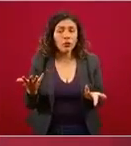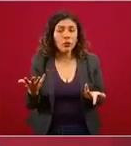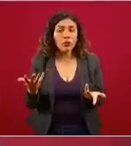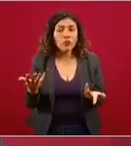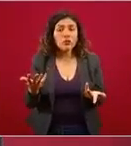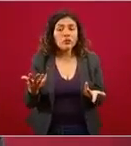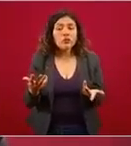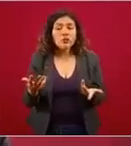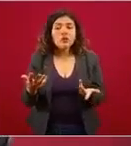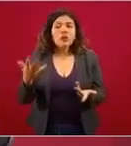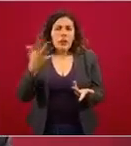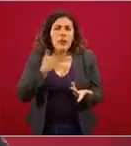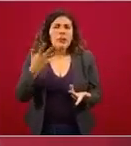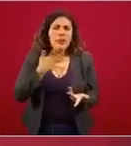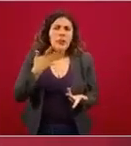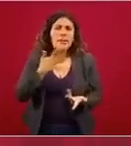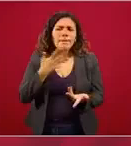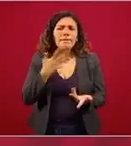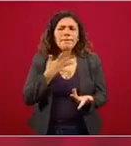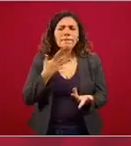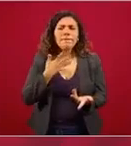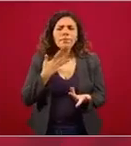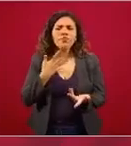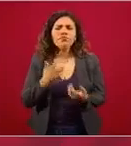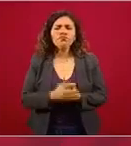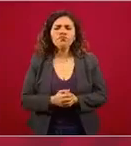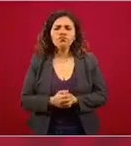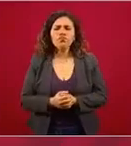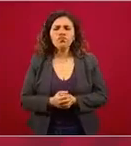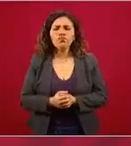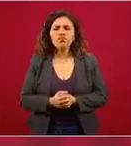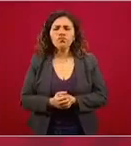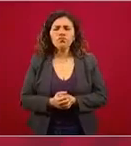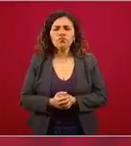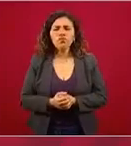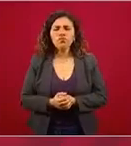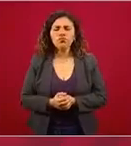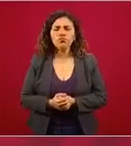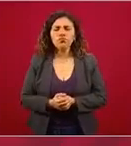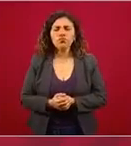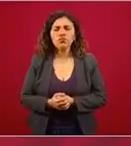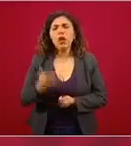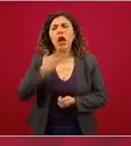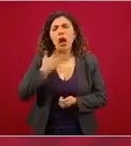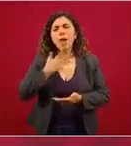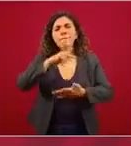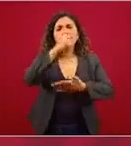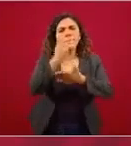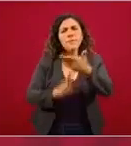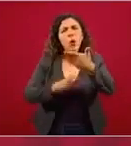hay programas